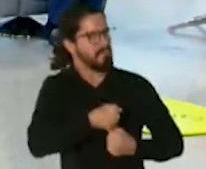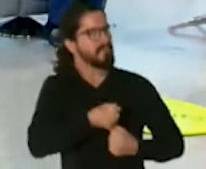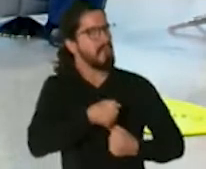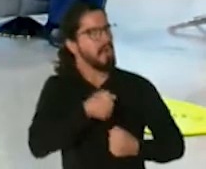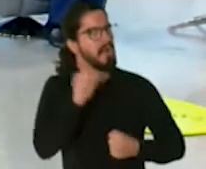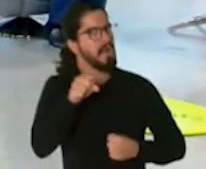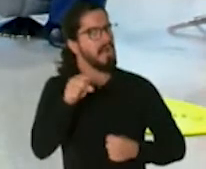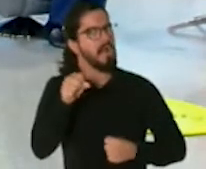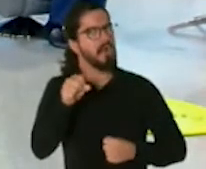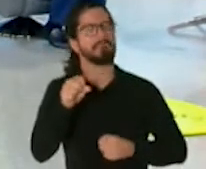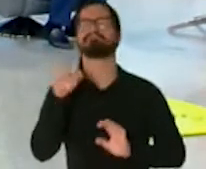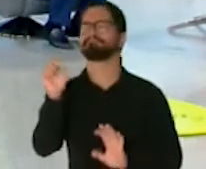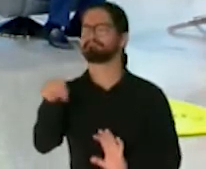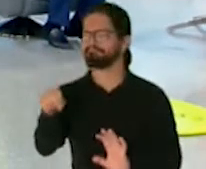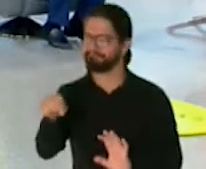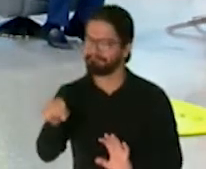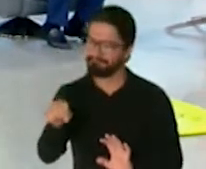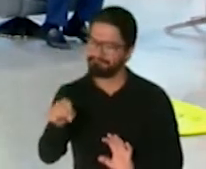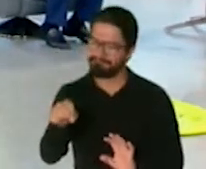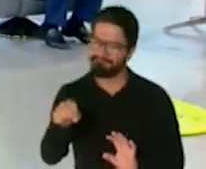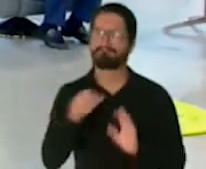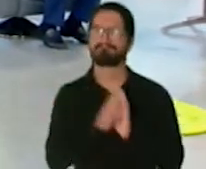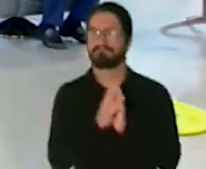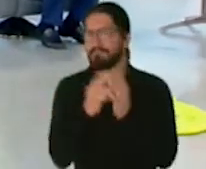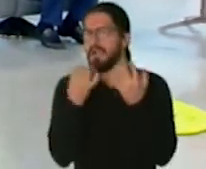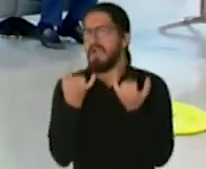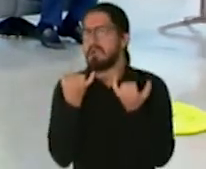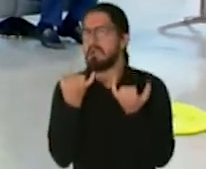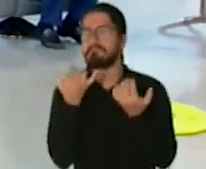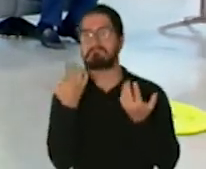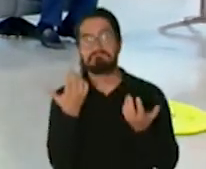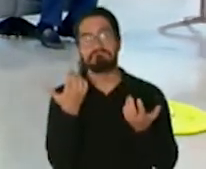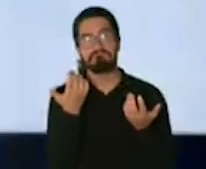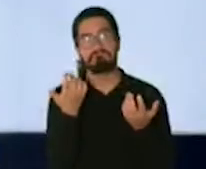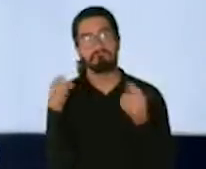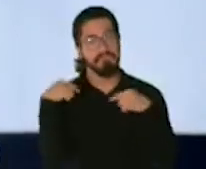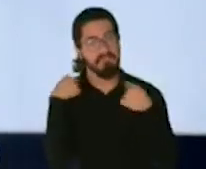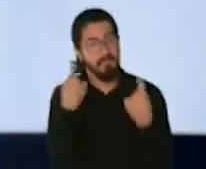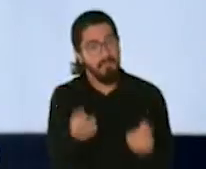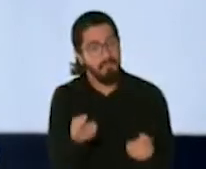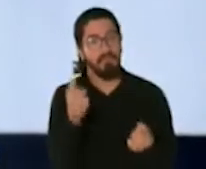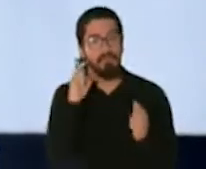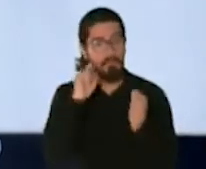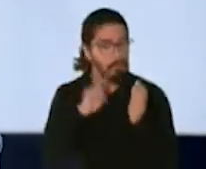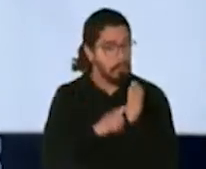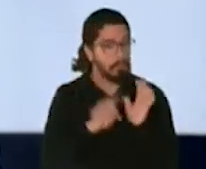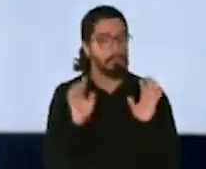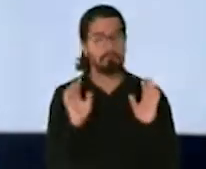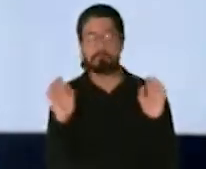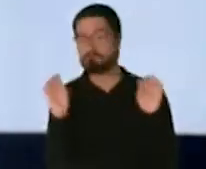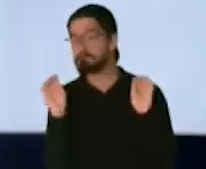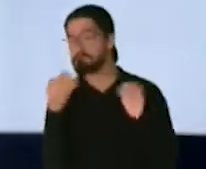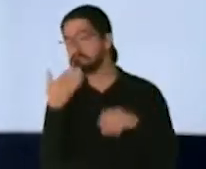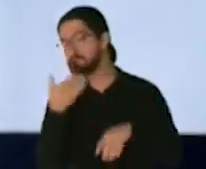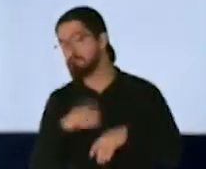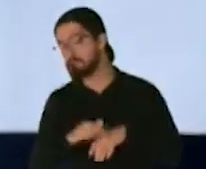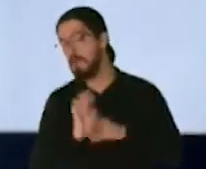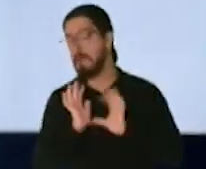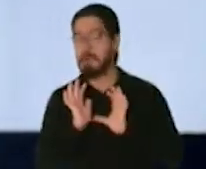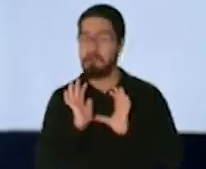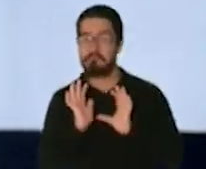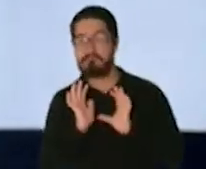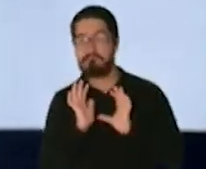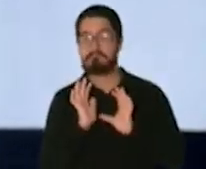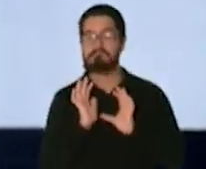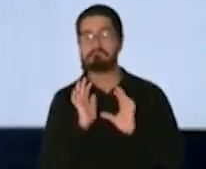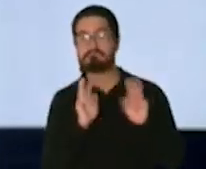Sí, no tengo por qué, en este momento no he visto nada irregular, nada